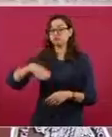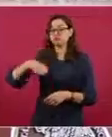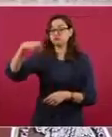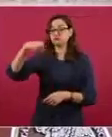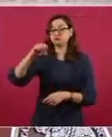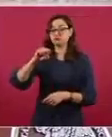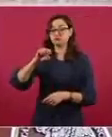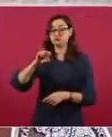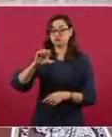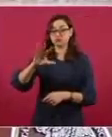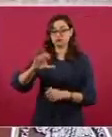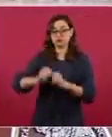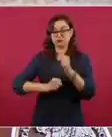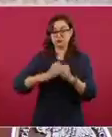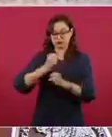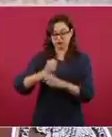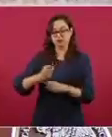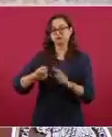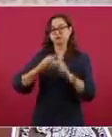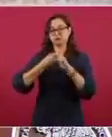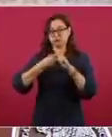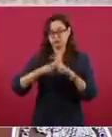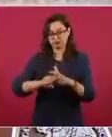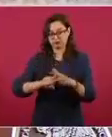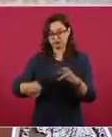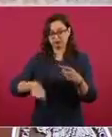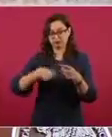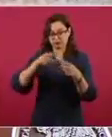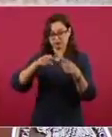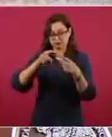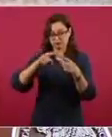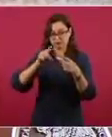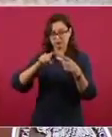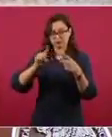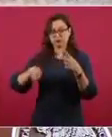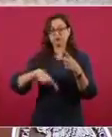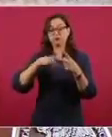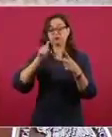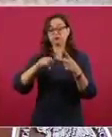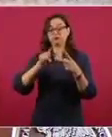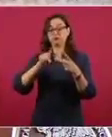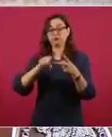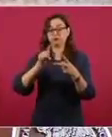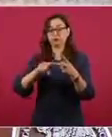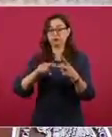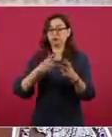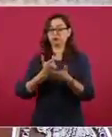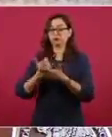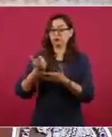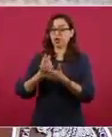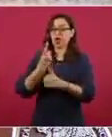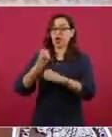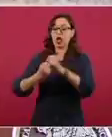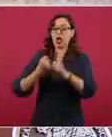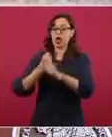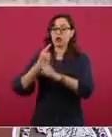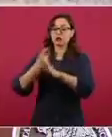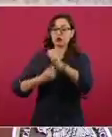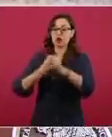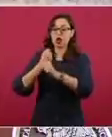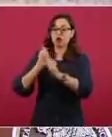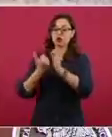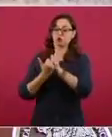número uno. Y número dos, que iban a ir aumentando las